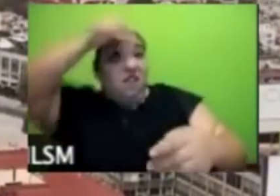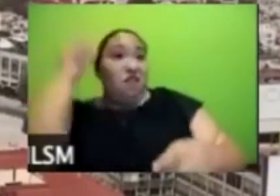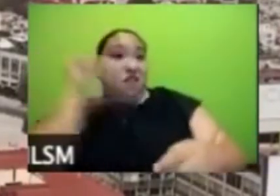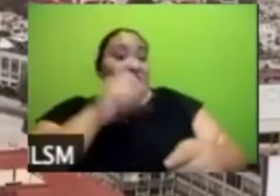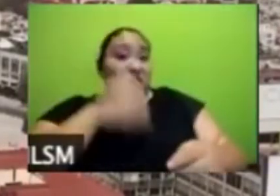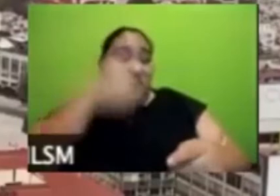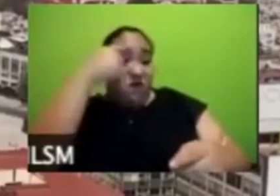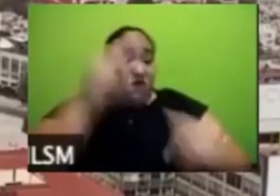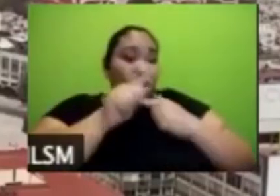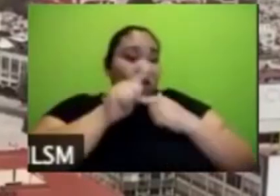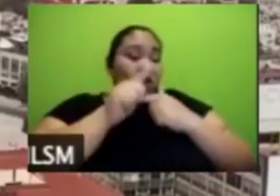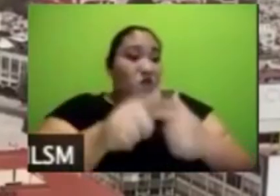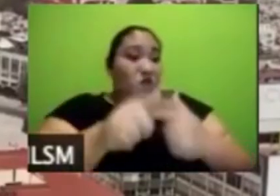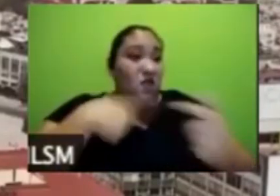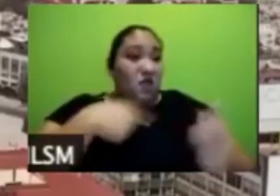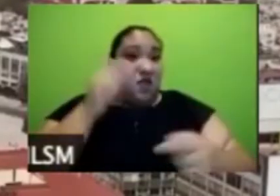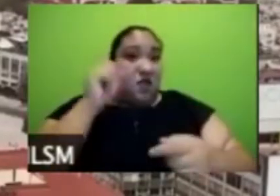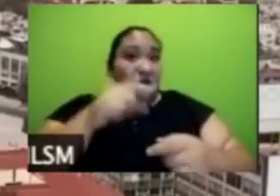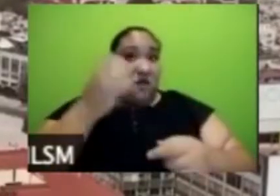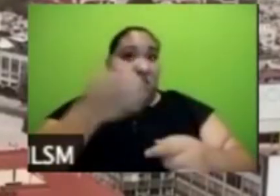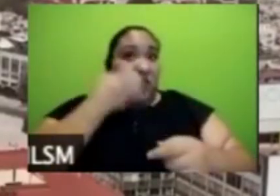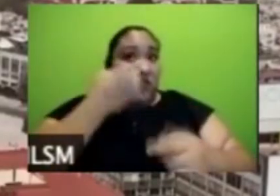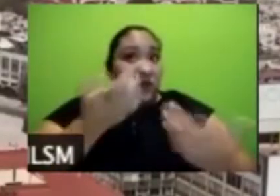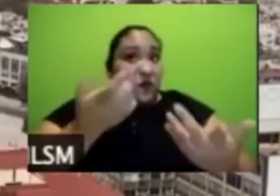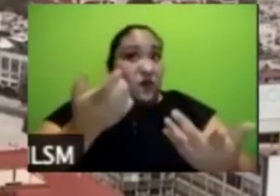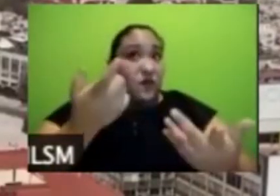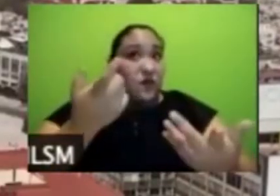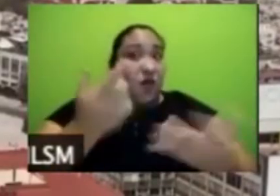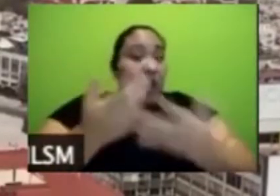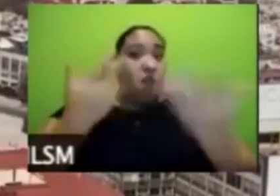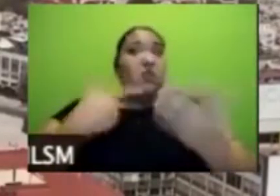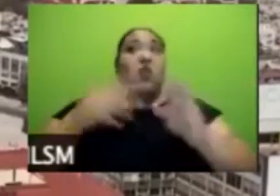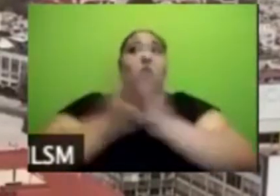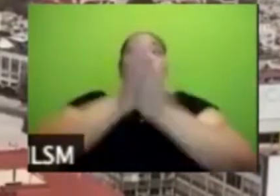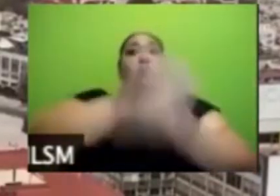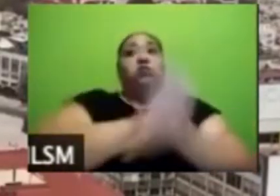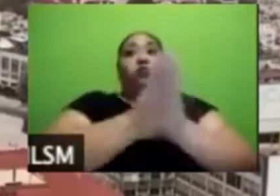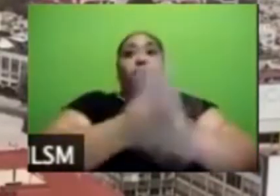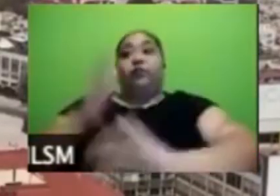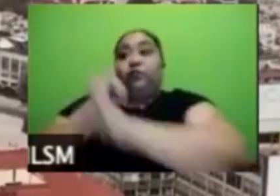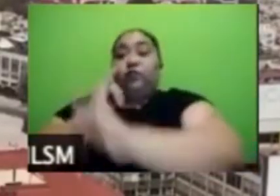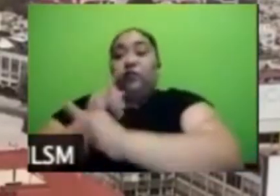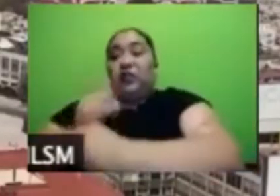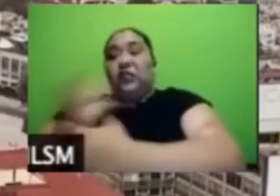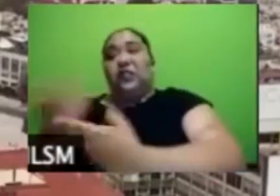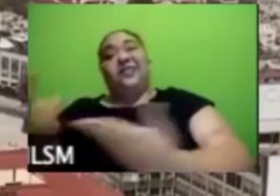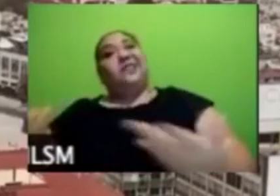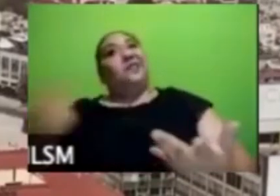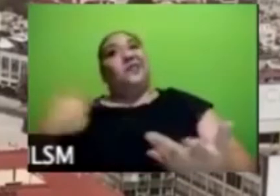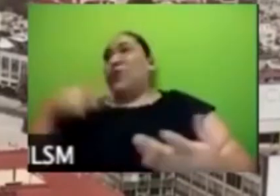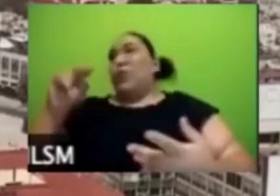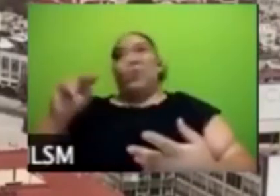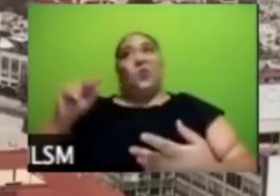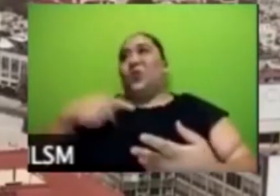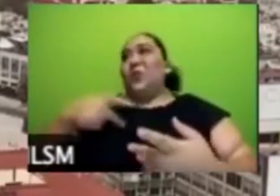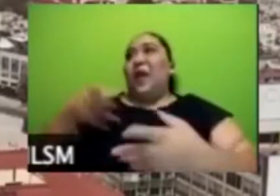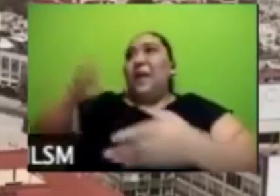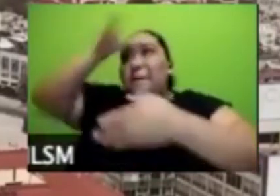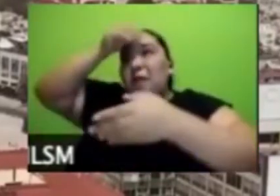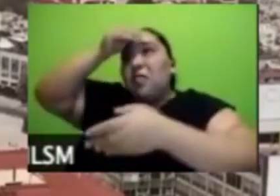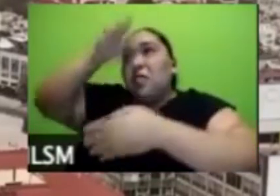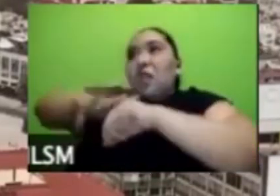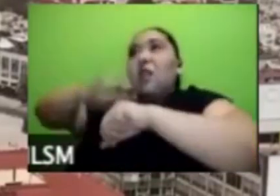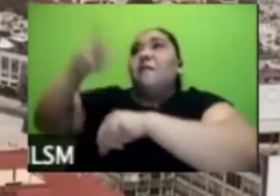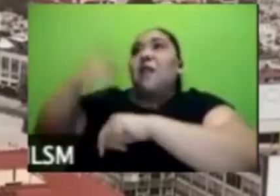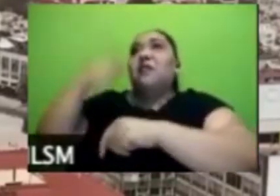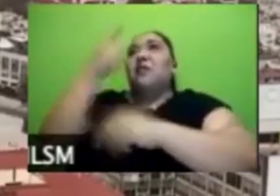escuela misma no estaba preparada para esto ellos mismos dicen no es lo mismo que hubiera aprendido en el ciclo normal